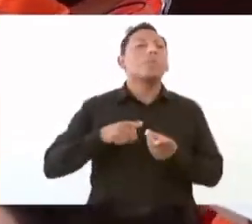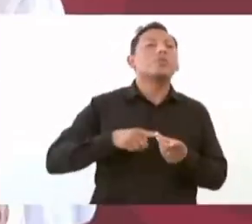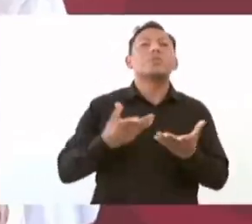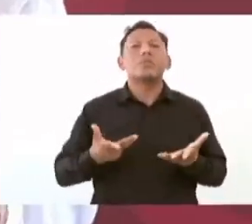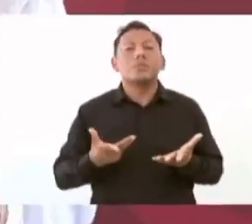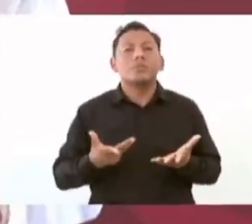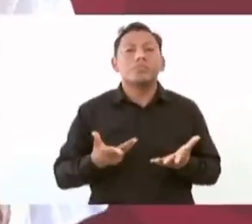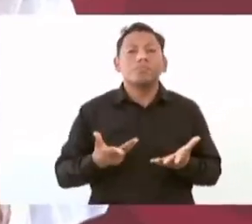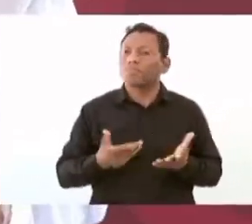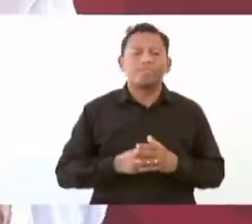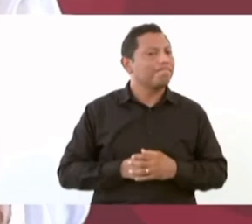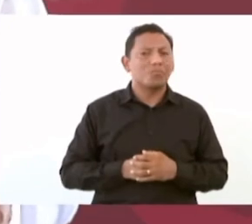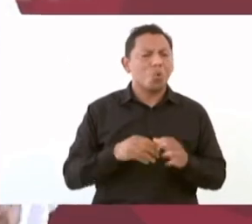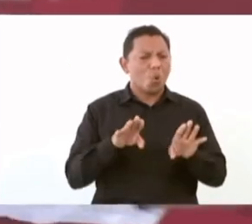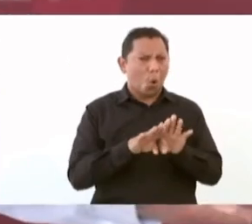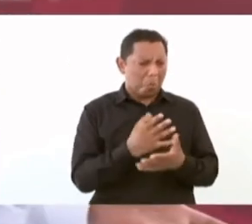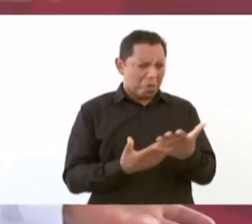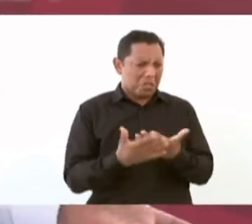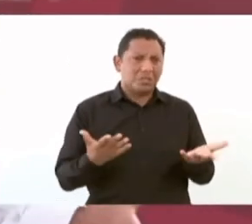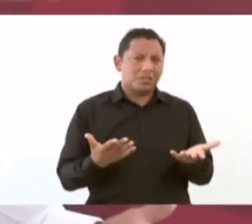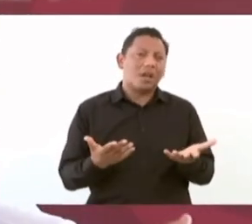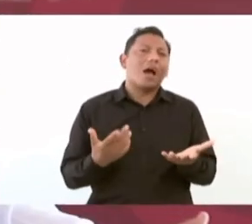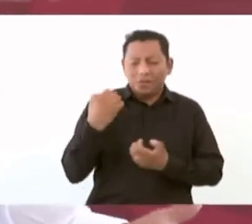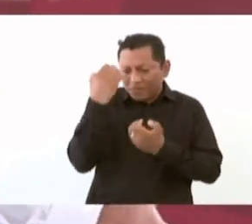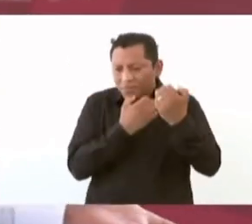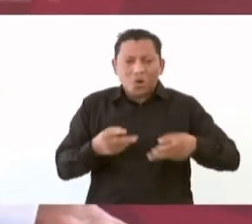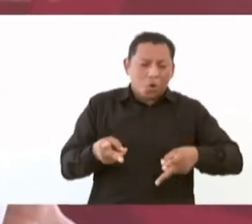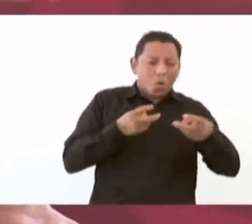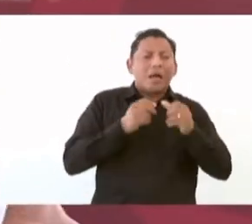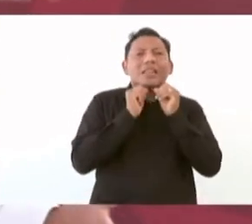la clave? ¿Cuál es la fórmula? No permitir la robadera.